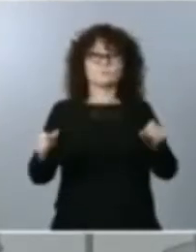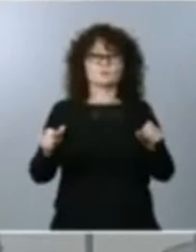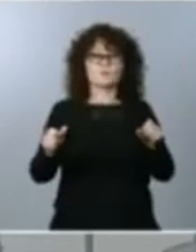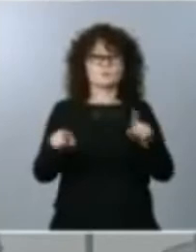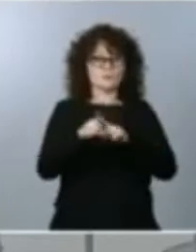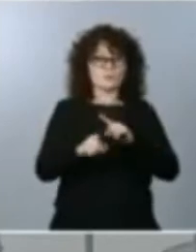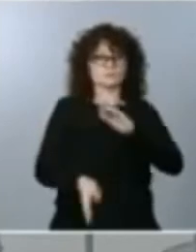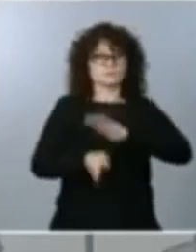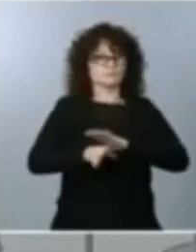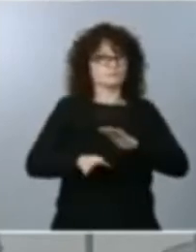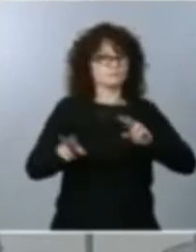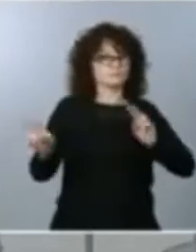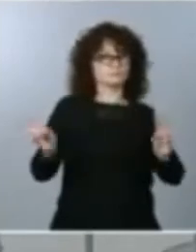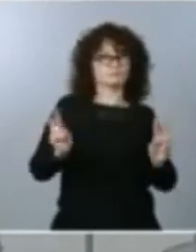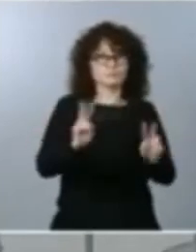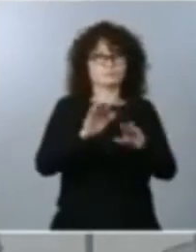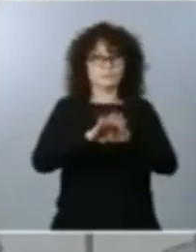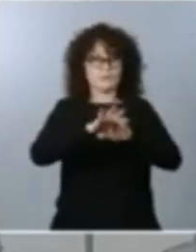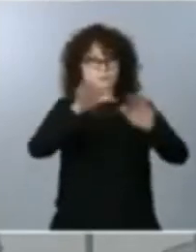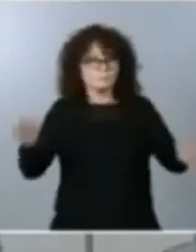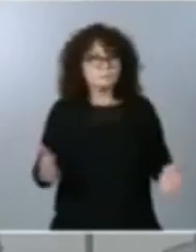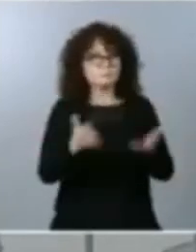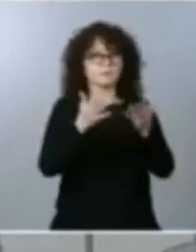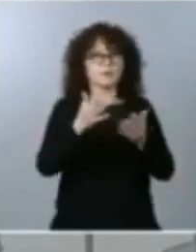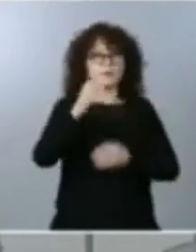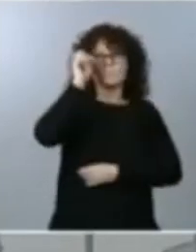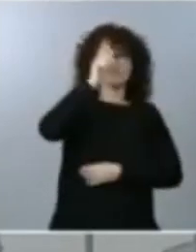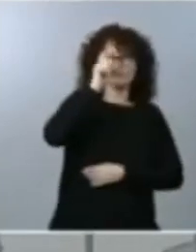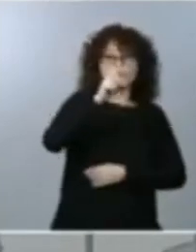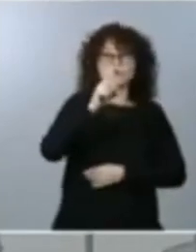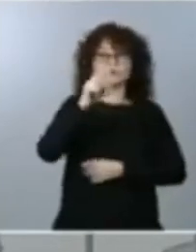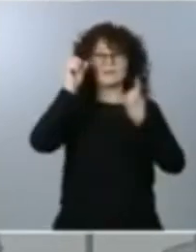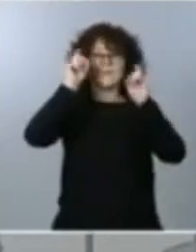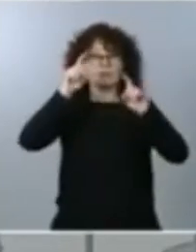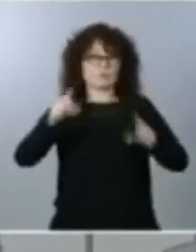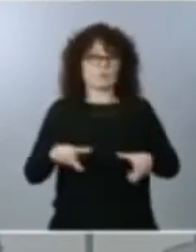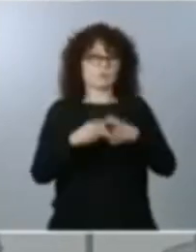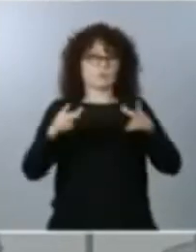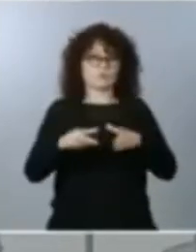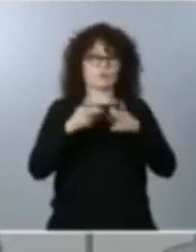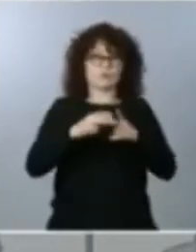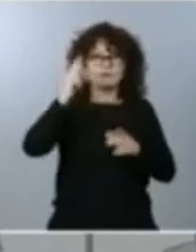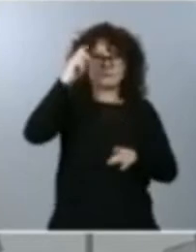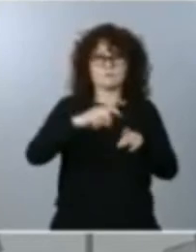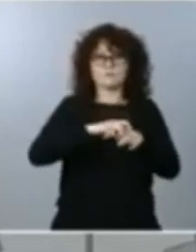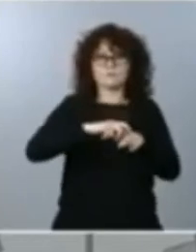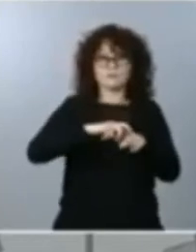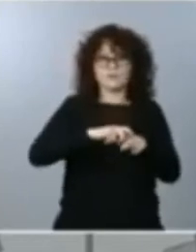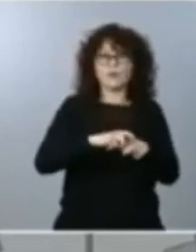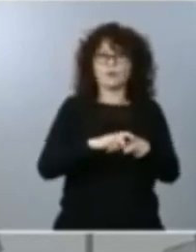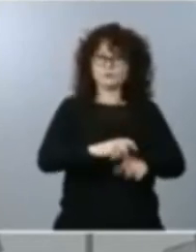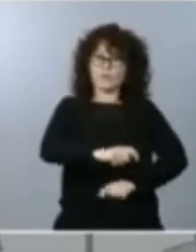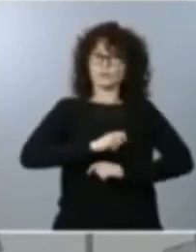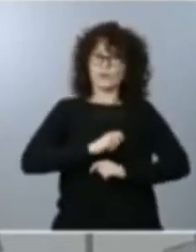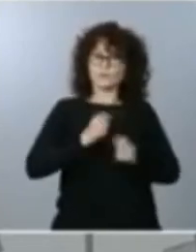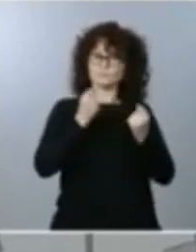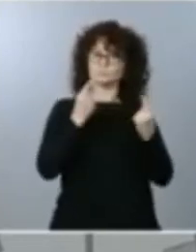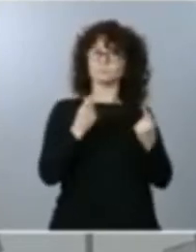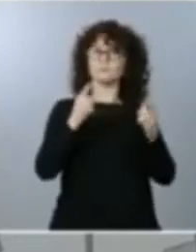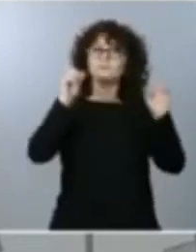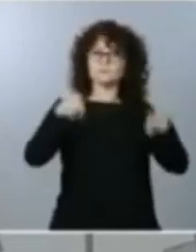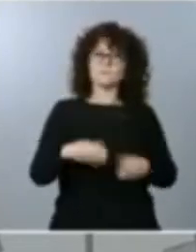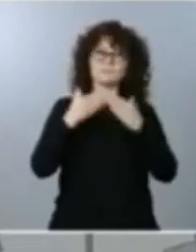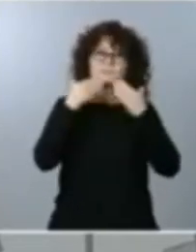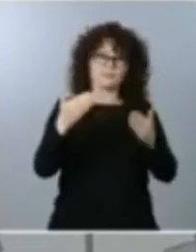de nuestra sociedad, a los profesores, a los maestros, a los educadores sociales, a los psicólogos. Gracias también a nuestros colegios abiertos, sin